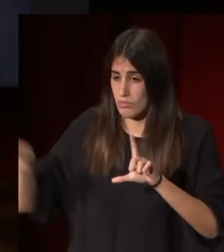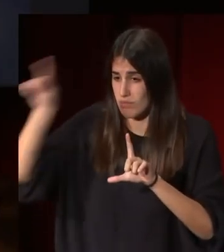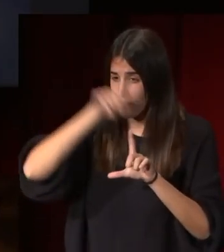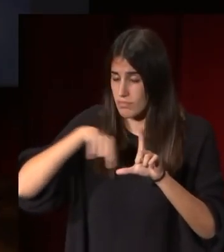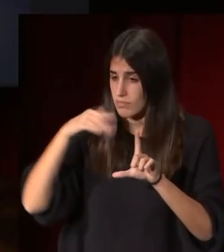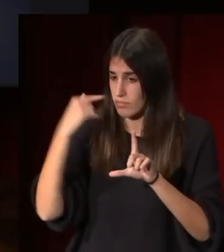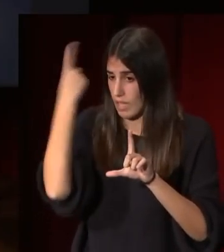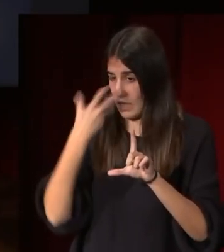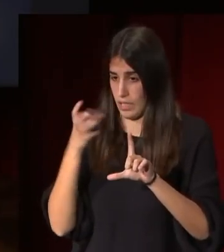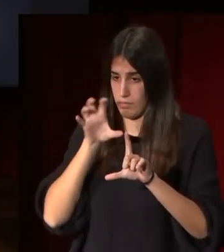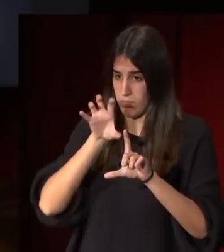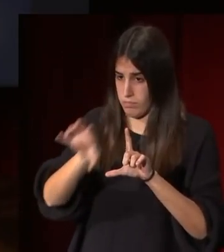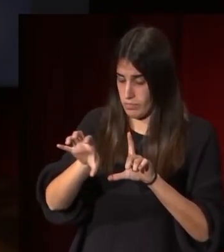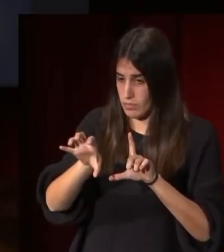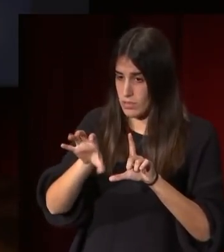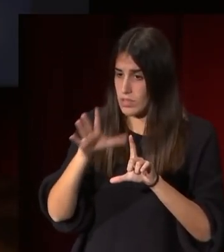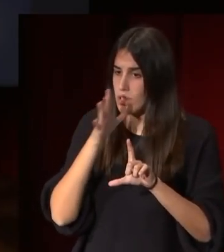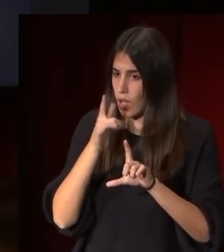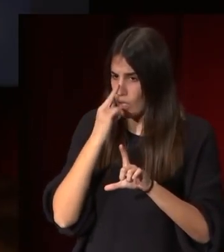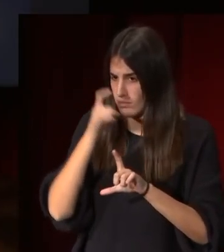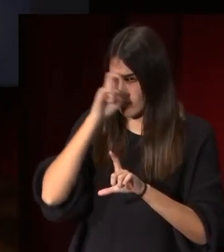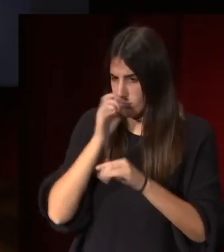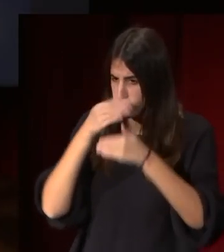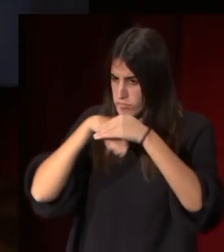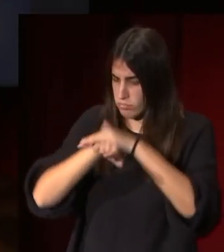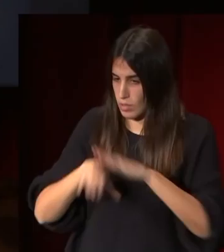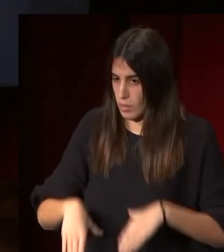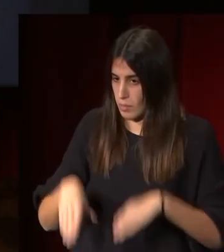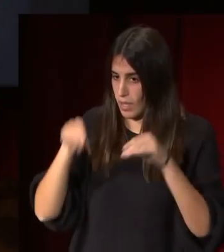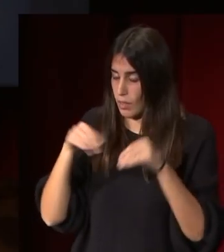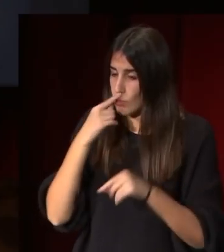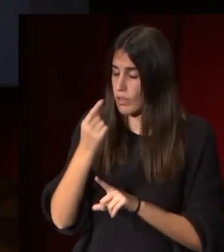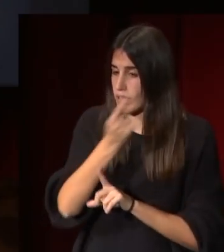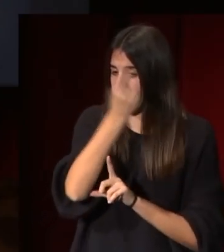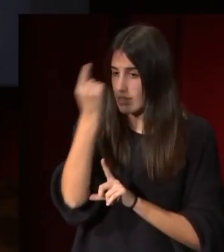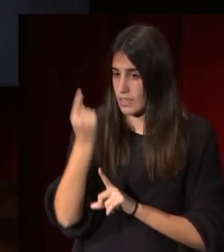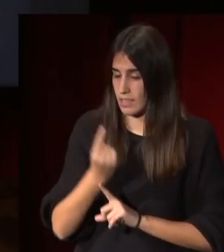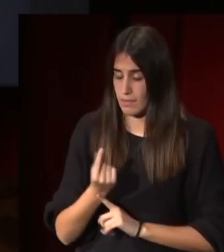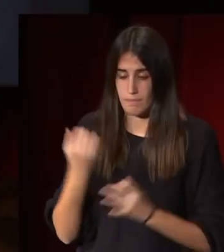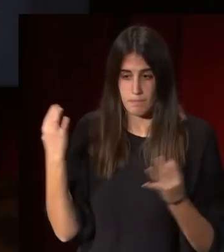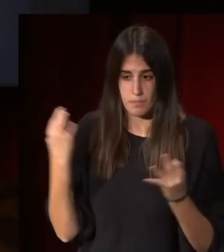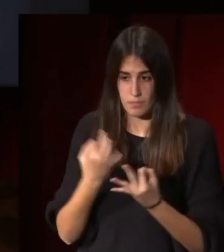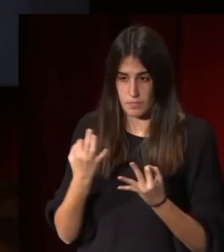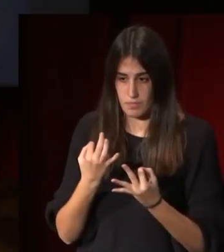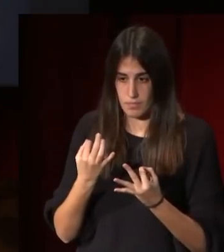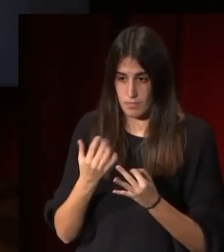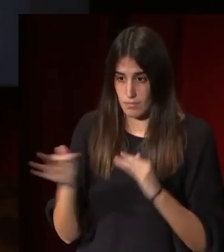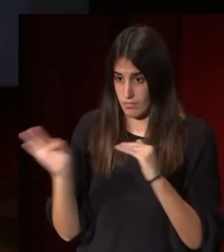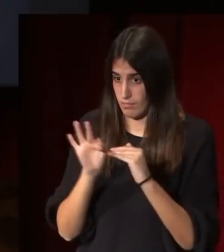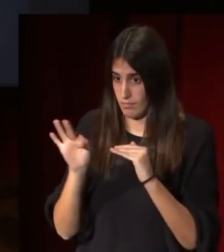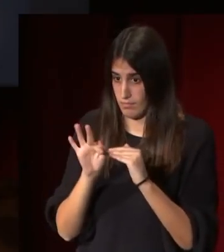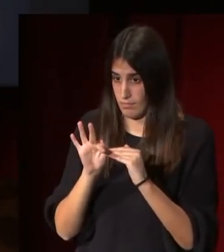la de la marquesa de Ariza se conserva en el palacio y él diseña este cenotafio que le lleva